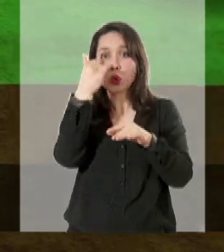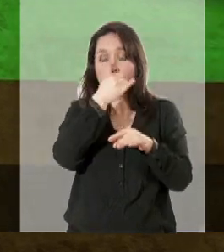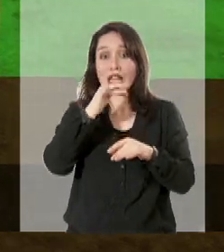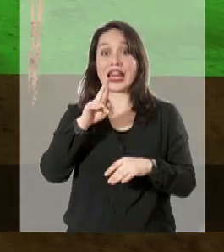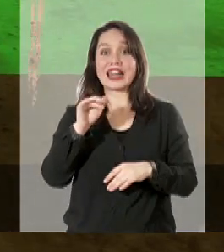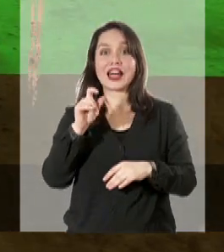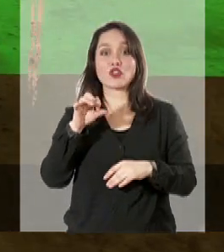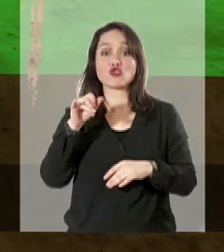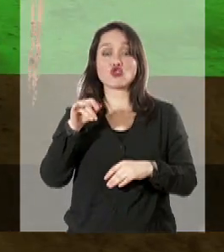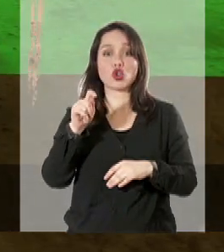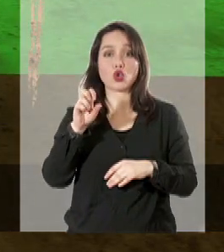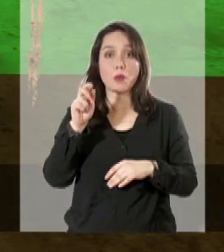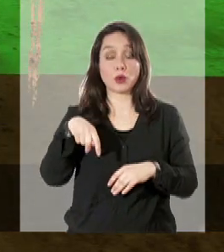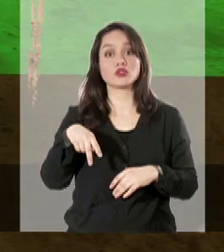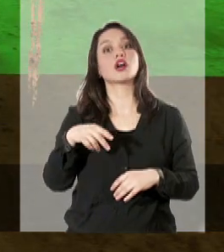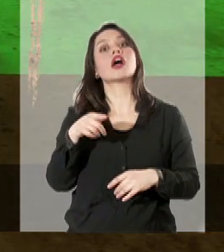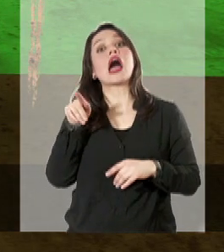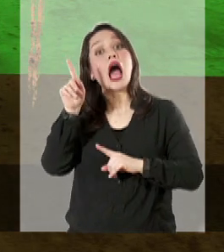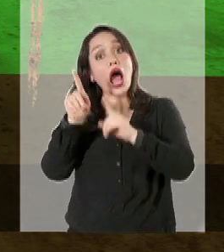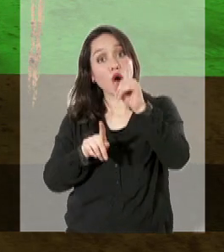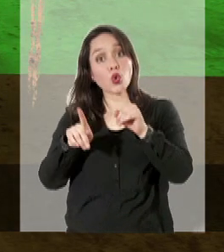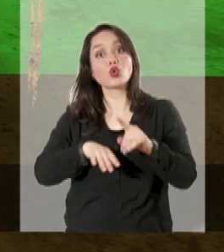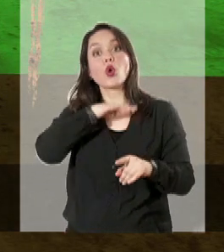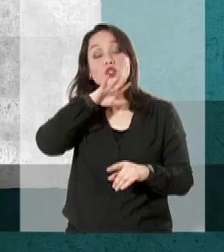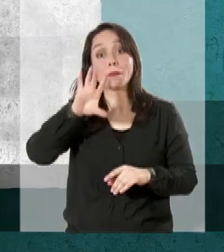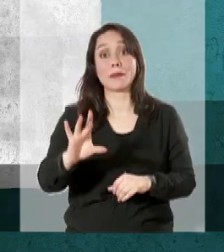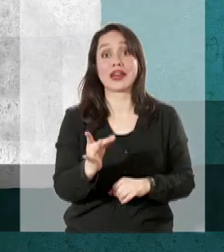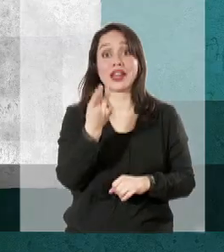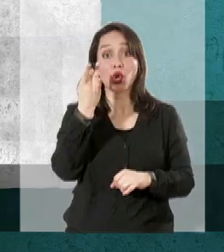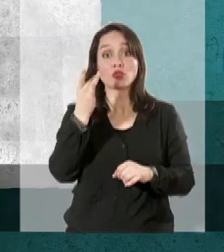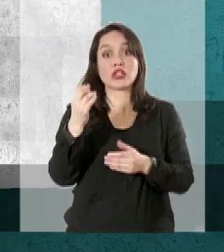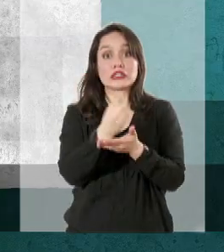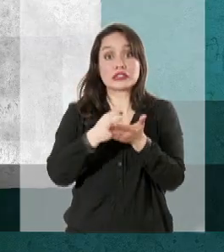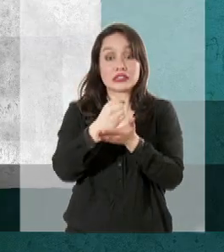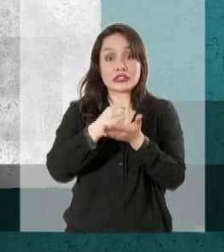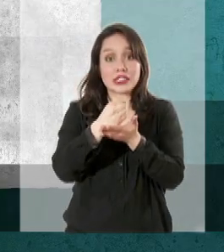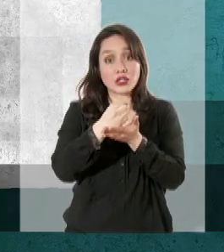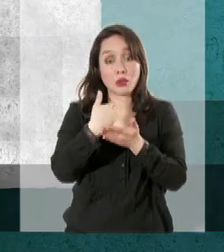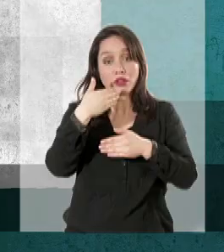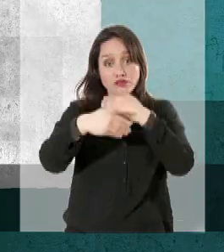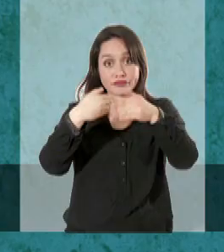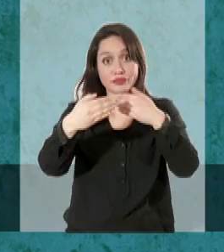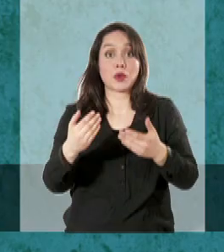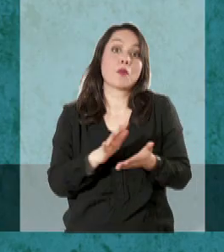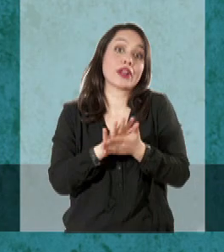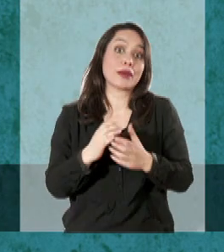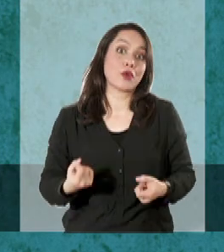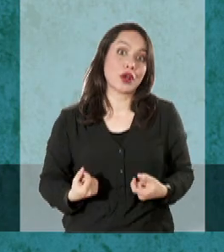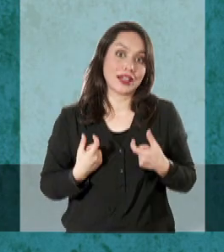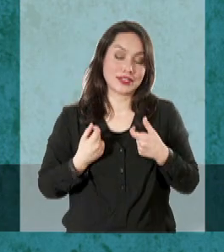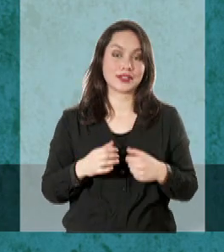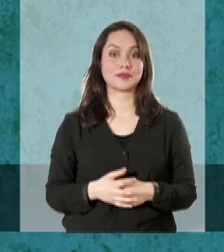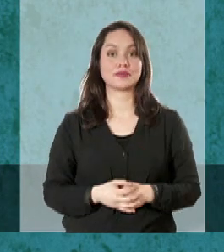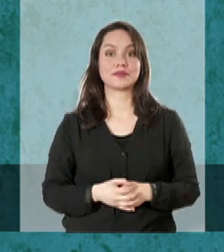radioisótopos, algunos de los cuales son usados para el diagnóstico y tratamiento de enfermedades como el cáncer.